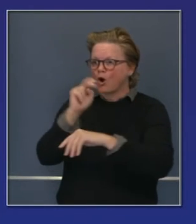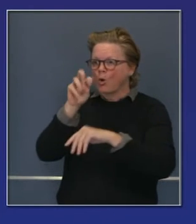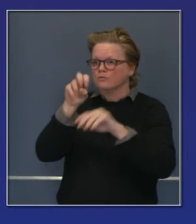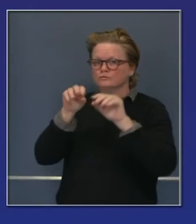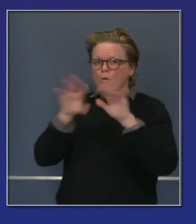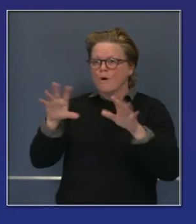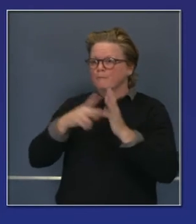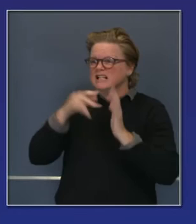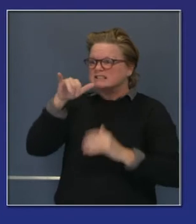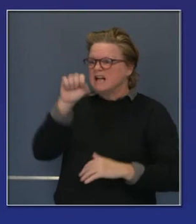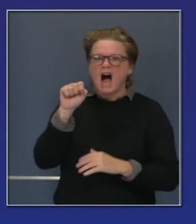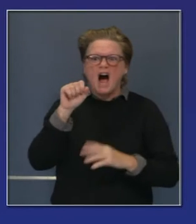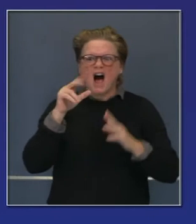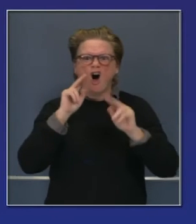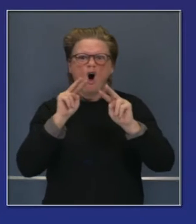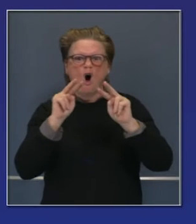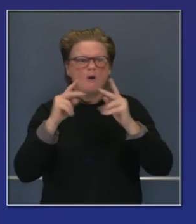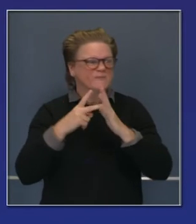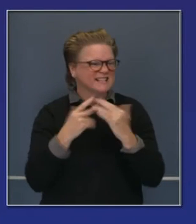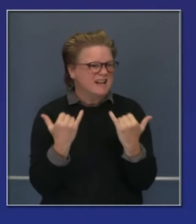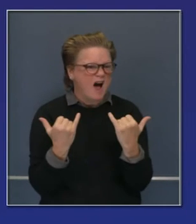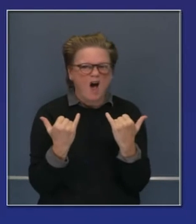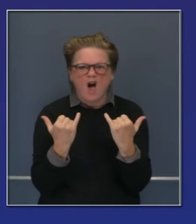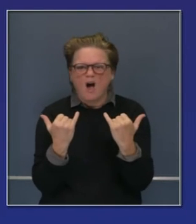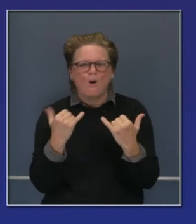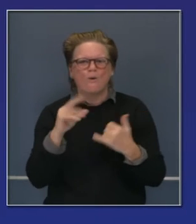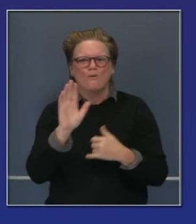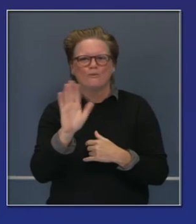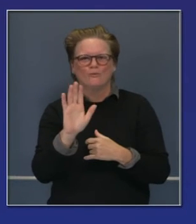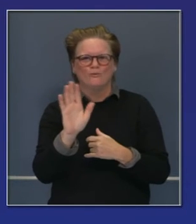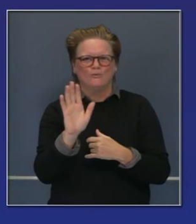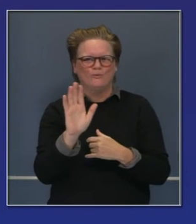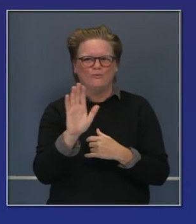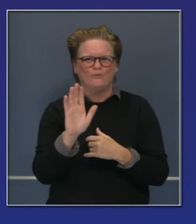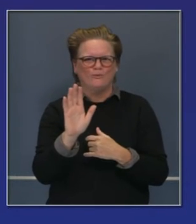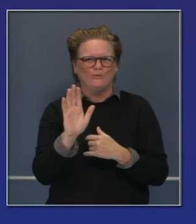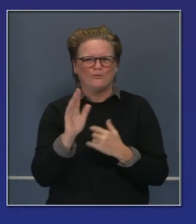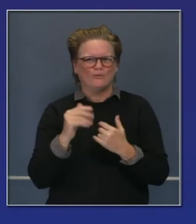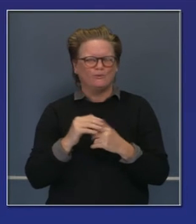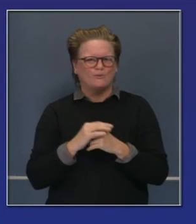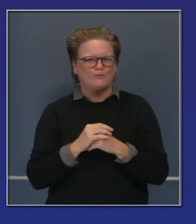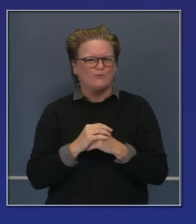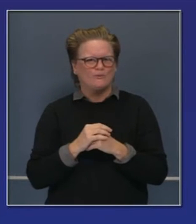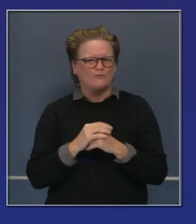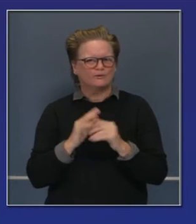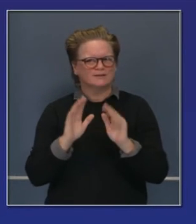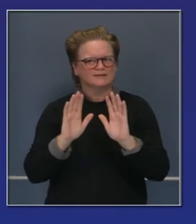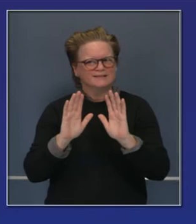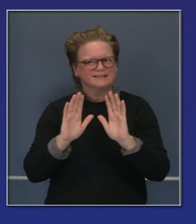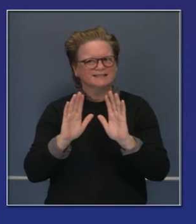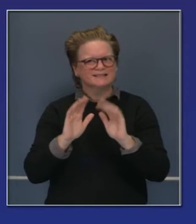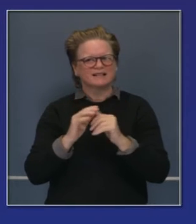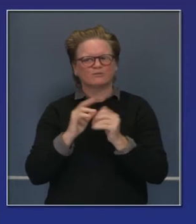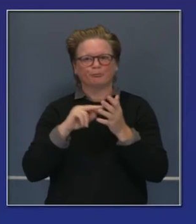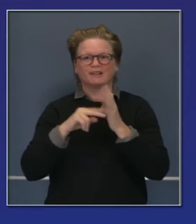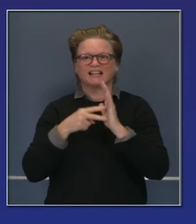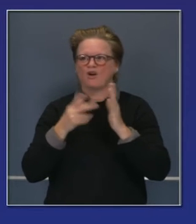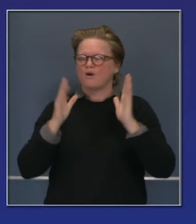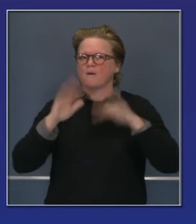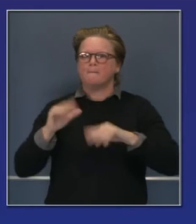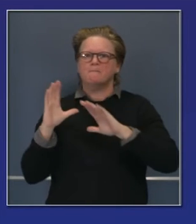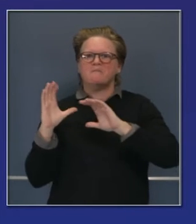porque ahora creemos que tenemos una vacuna segura, eficaz, disponible, entre comillas. Y la gente tal vez